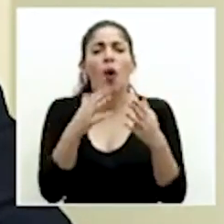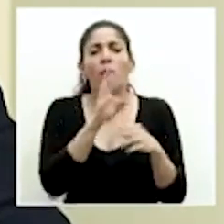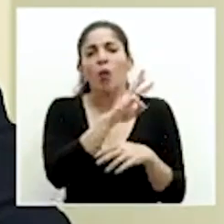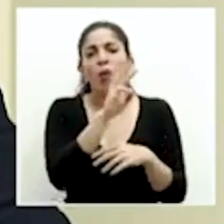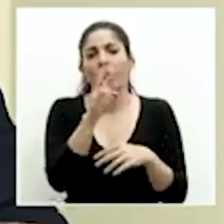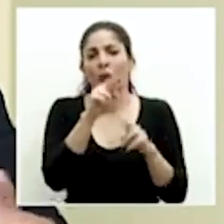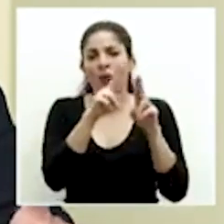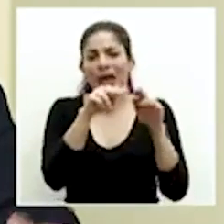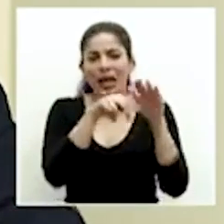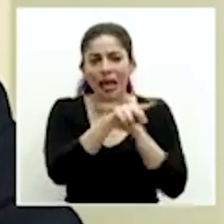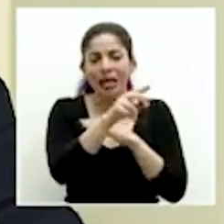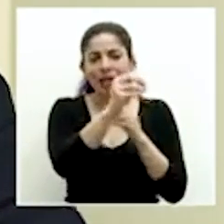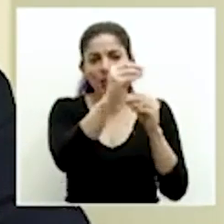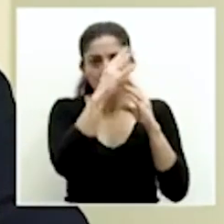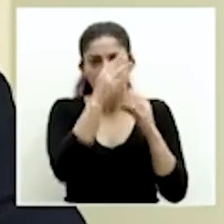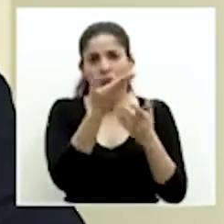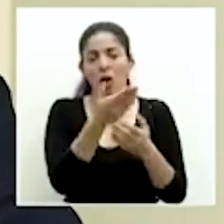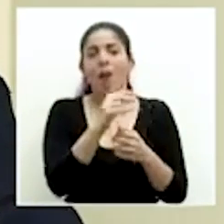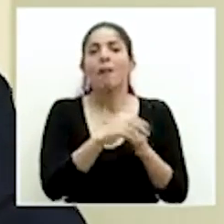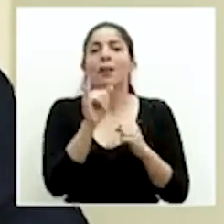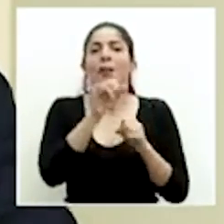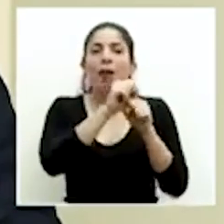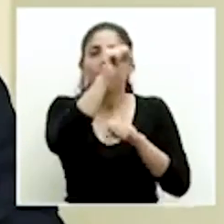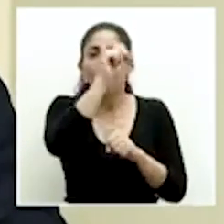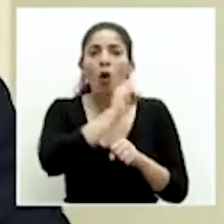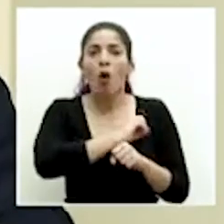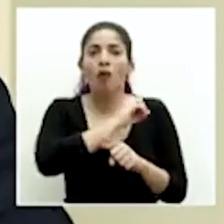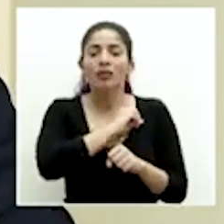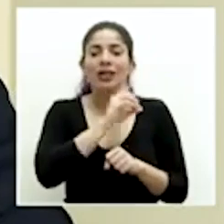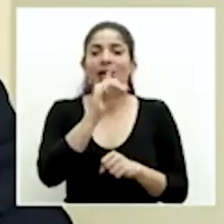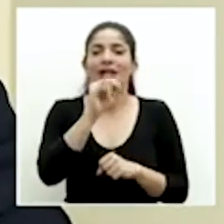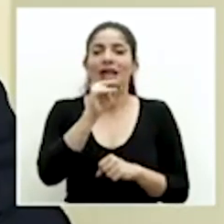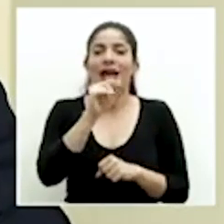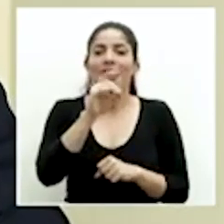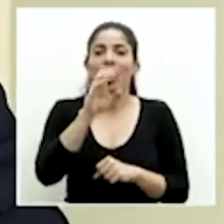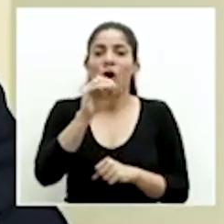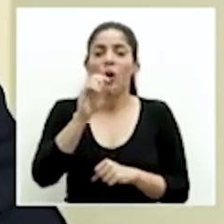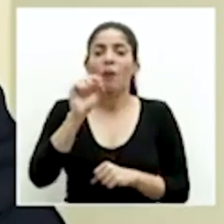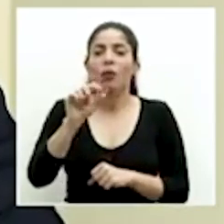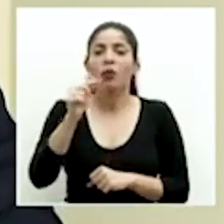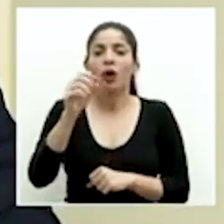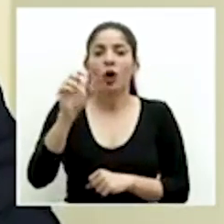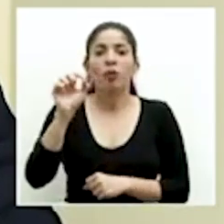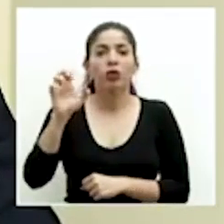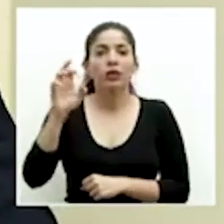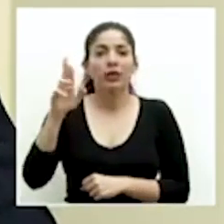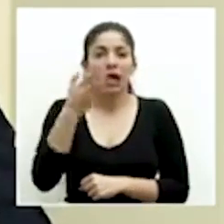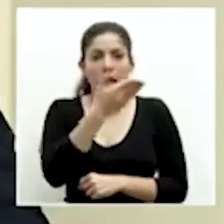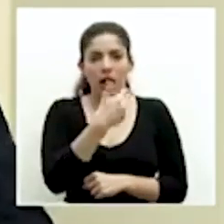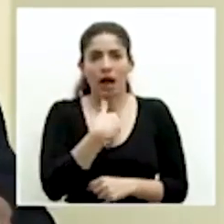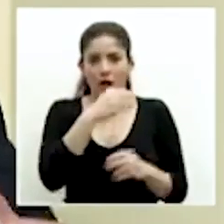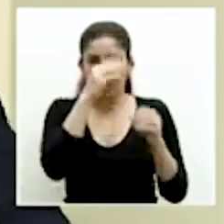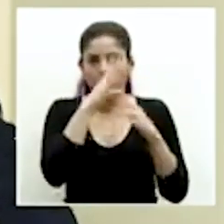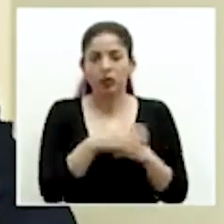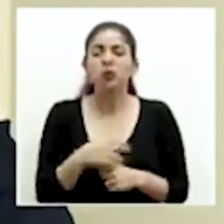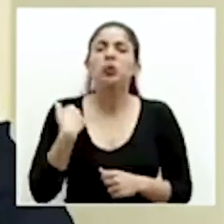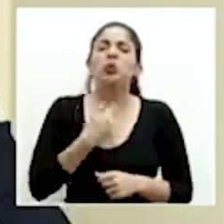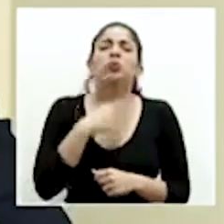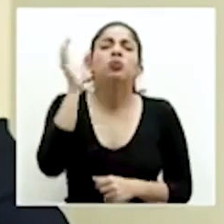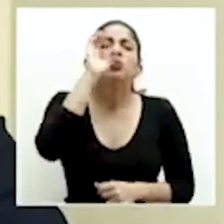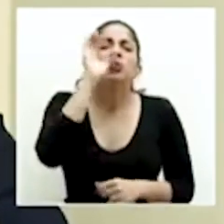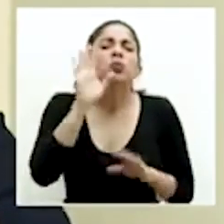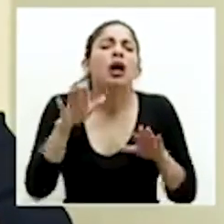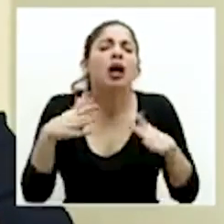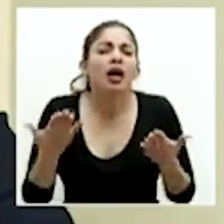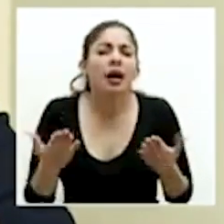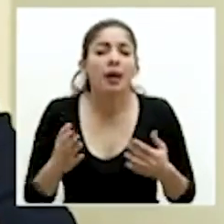plataformas virtuales y nuestra página oficial dinadeco.go.cr. ¿Qué buscamos? Habilitar